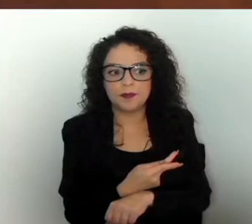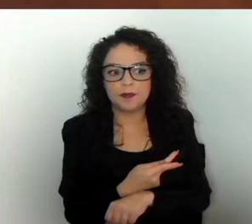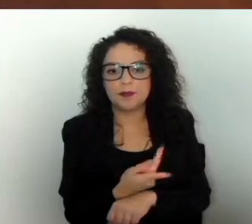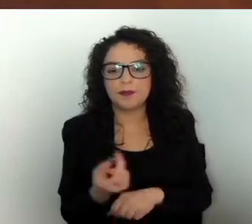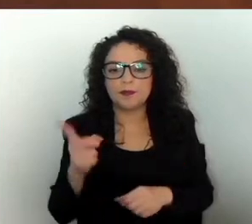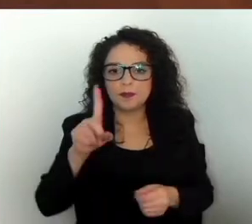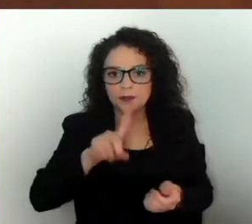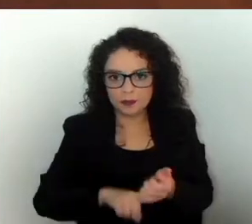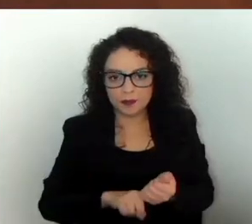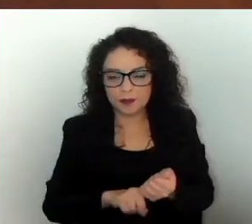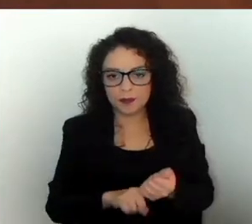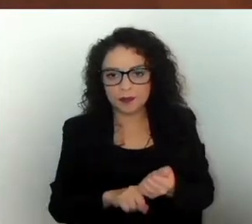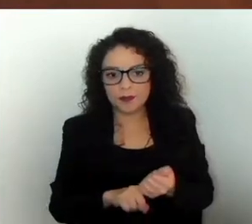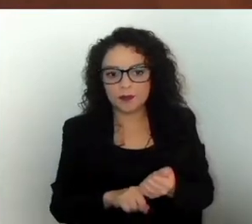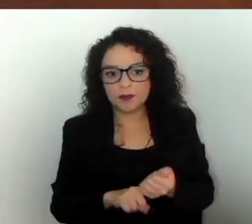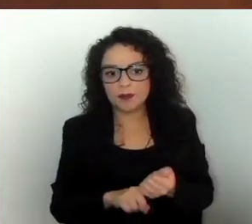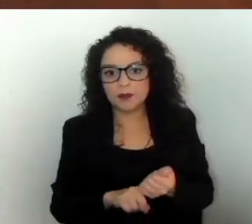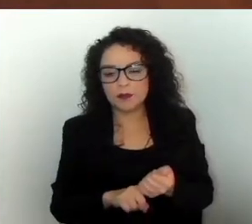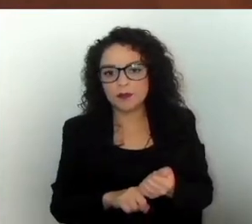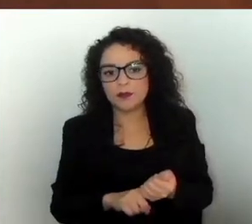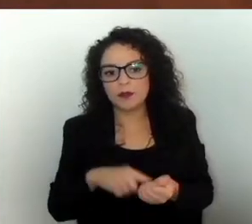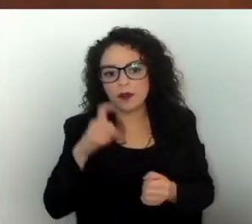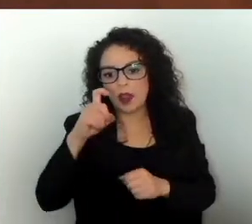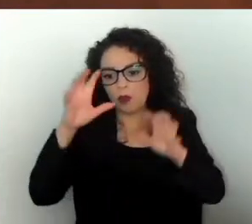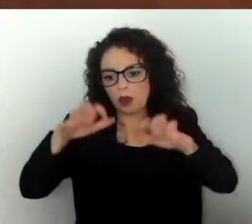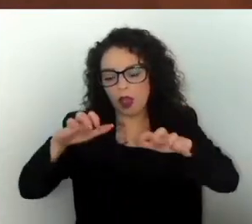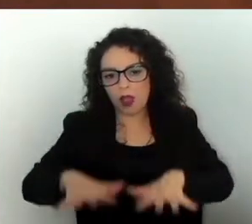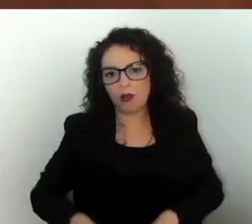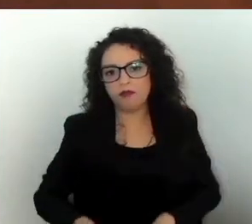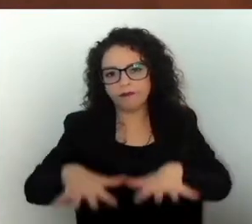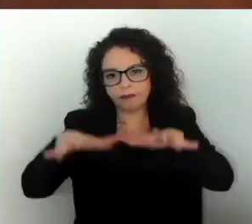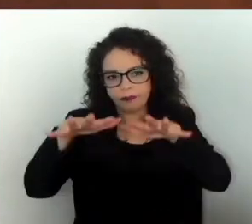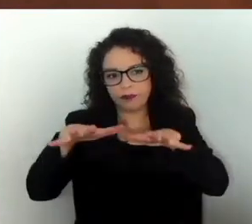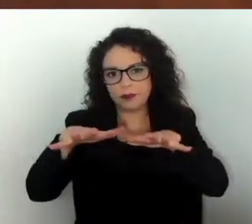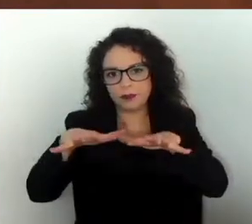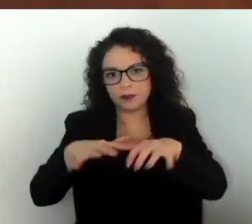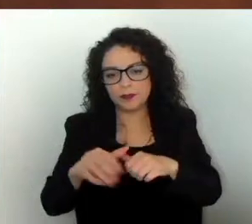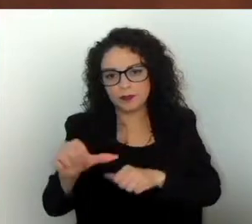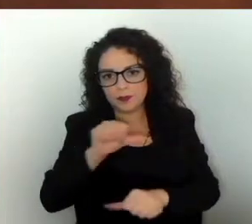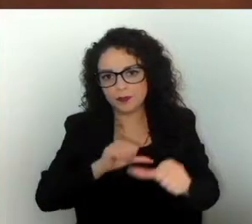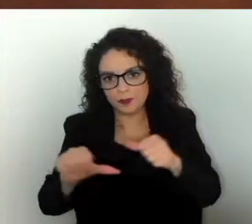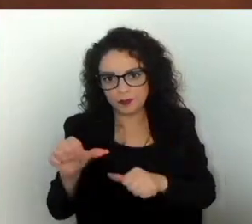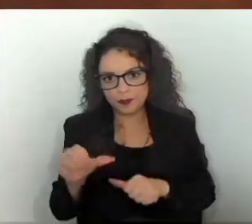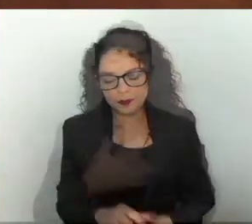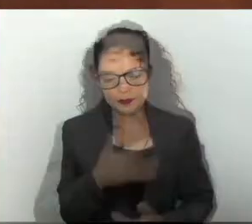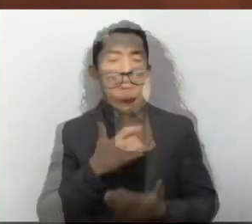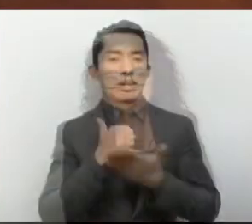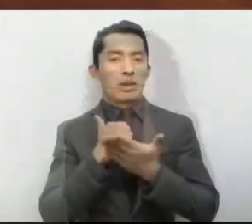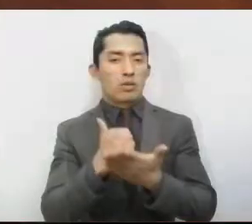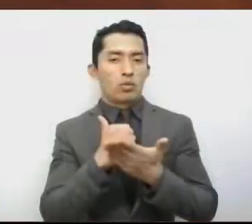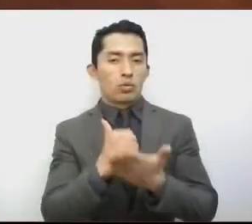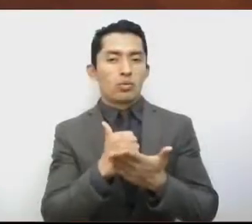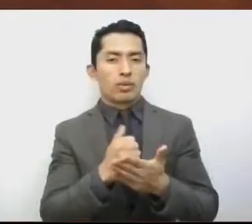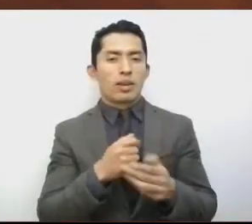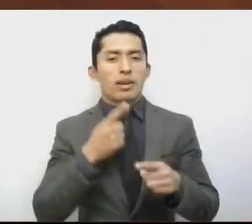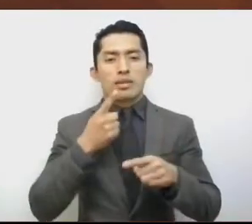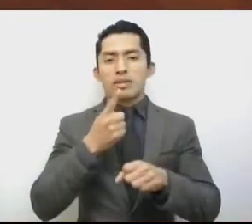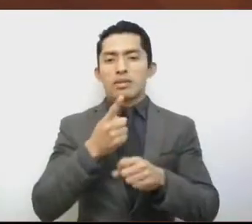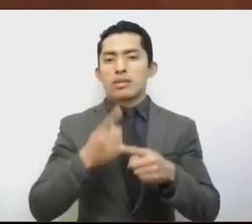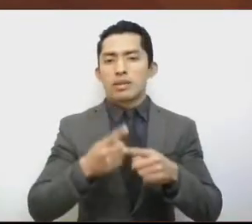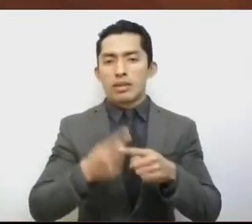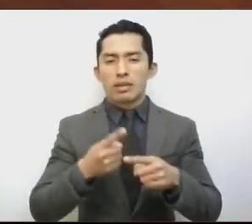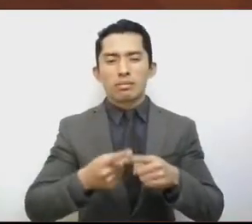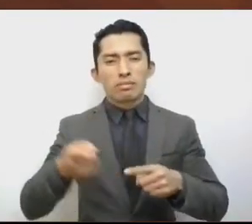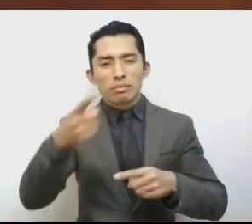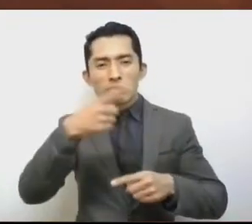de las inundaciones. Hay que ser solidarios principalmente con las